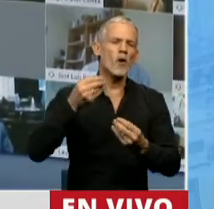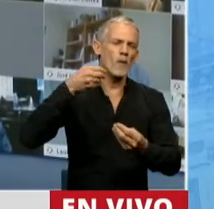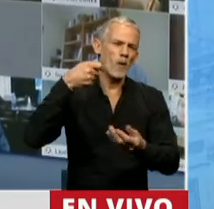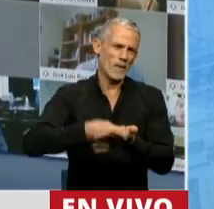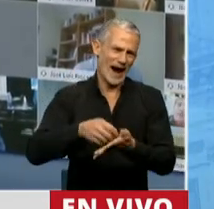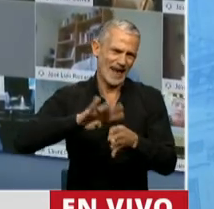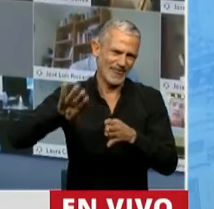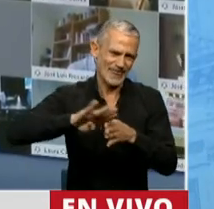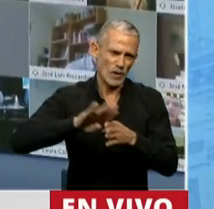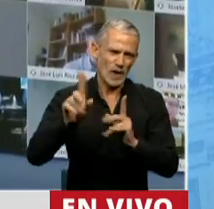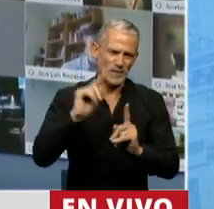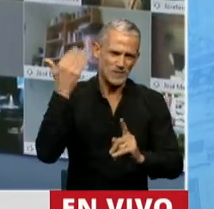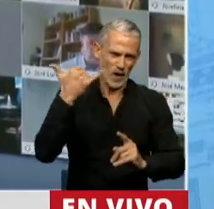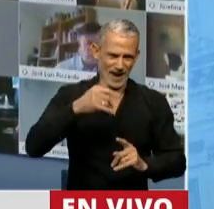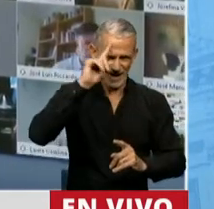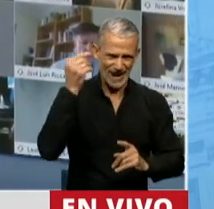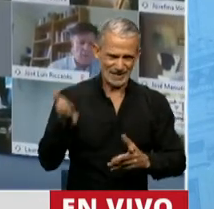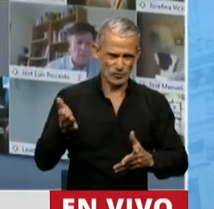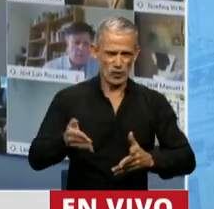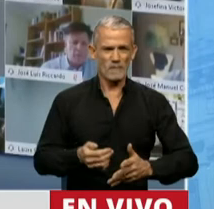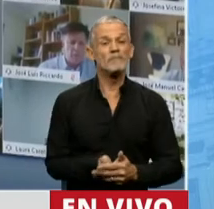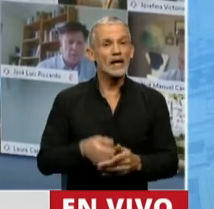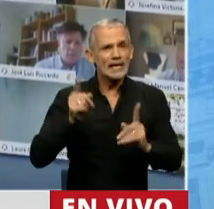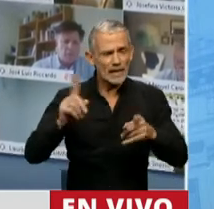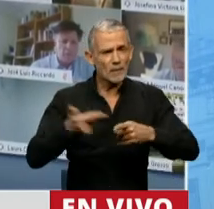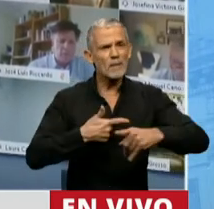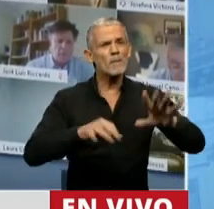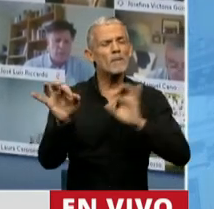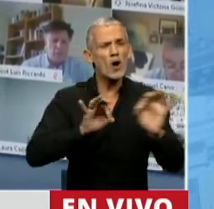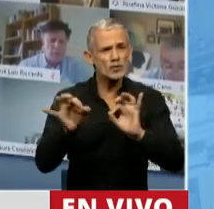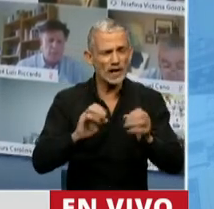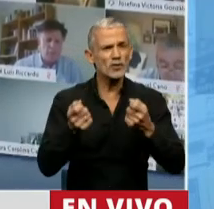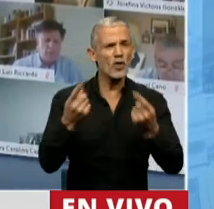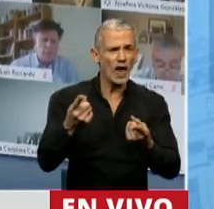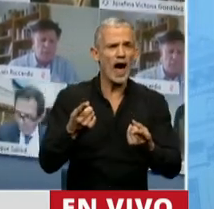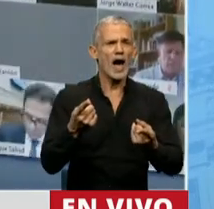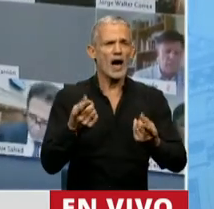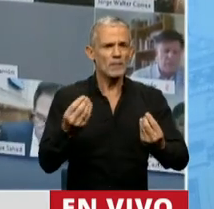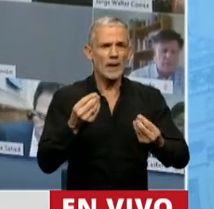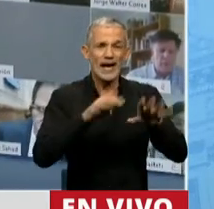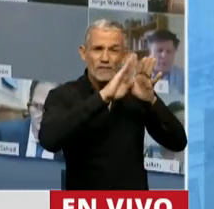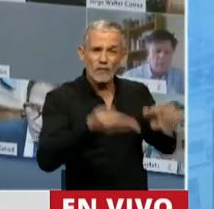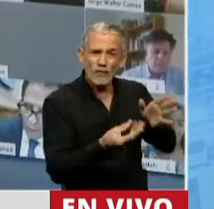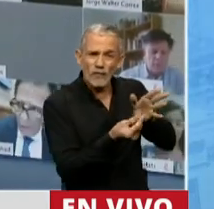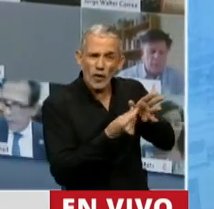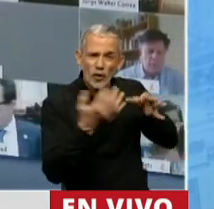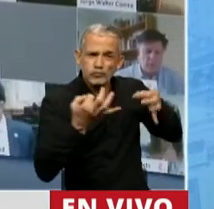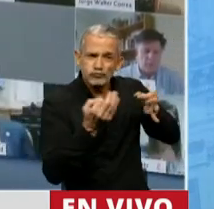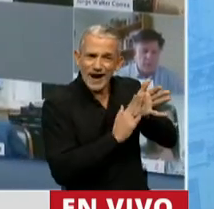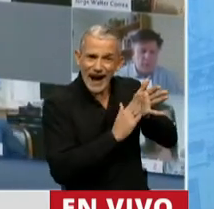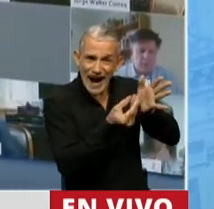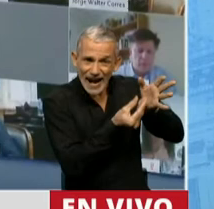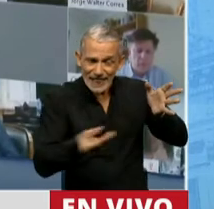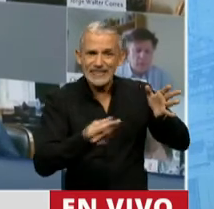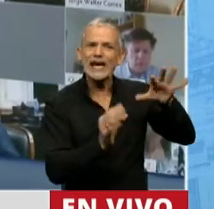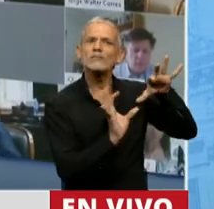el endeudamiento de las mismas. Además, este proyecto jerarquiza la finalidad del Fondo de Garantía de Sustentabilidad